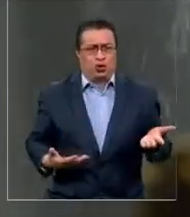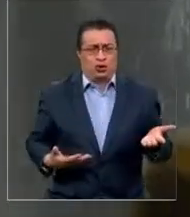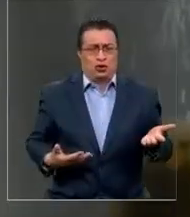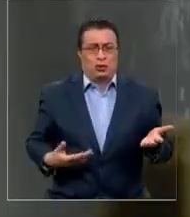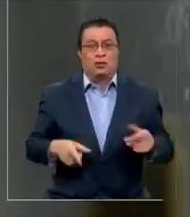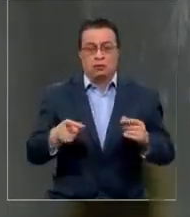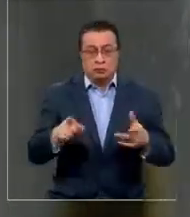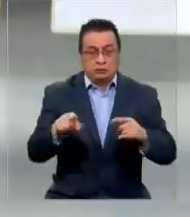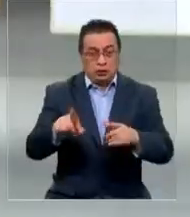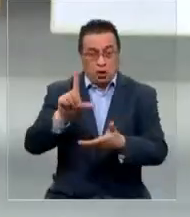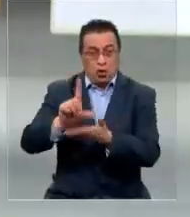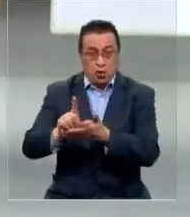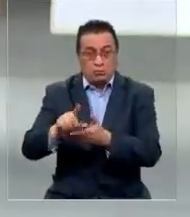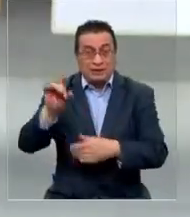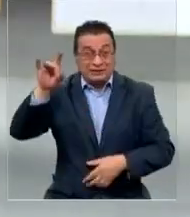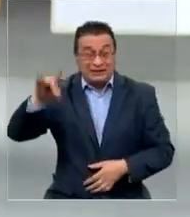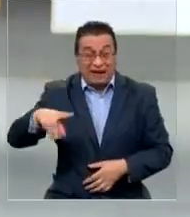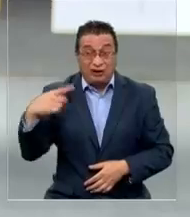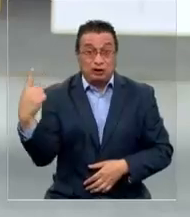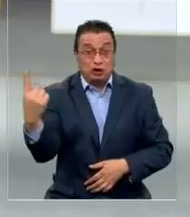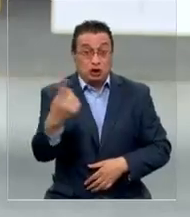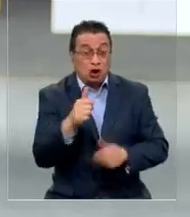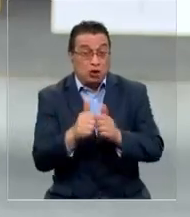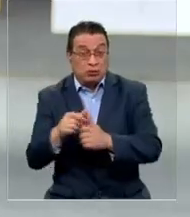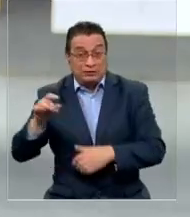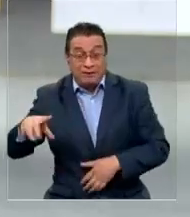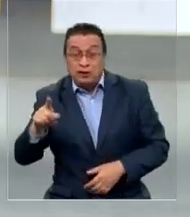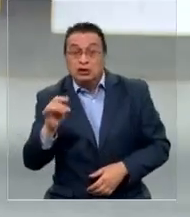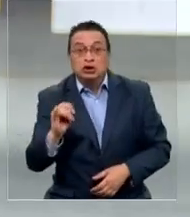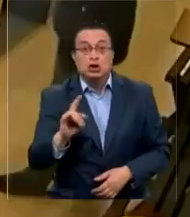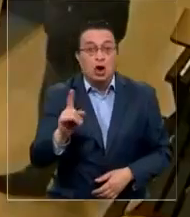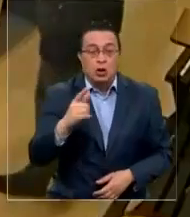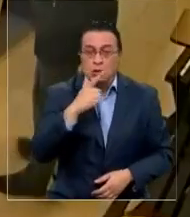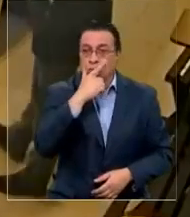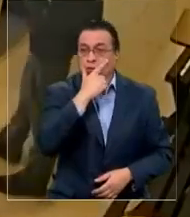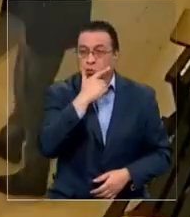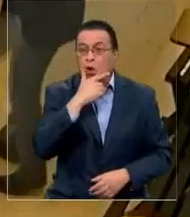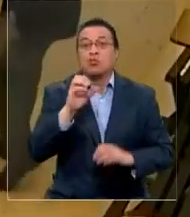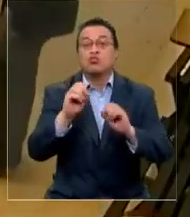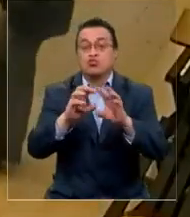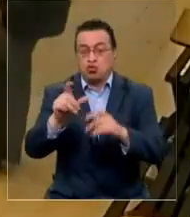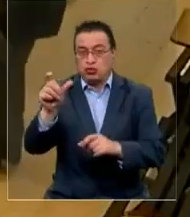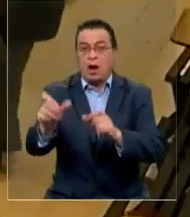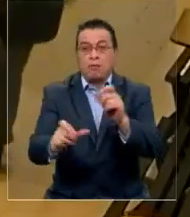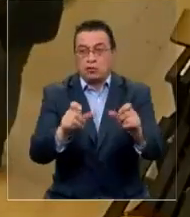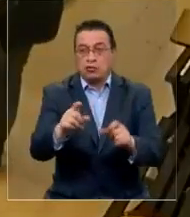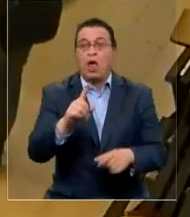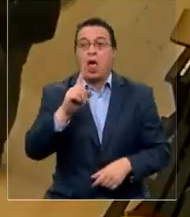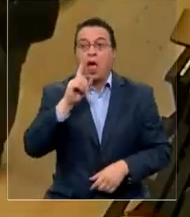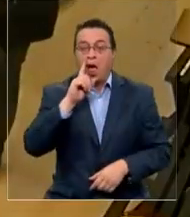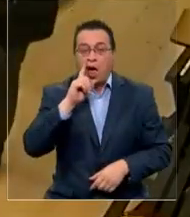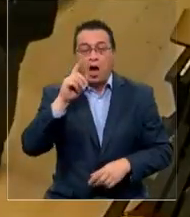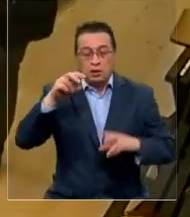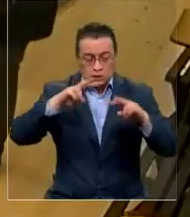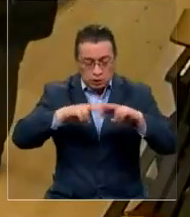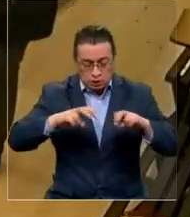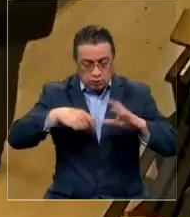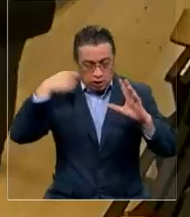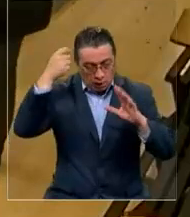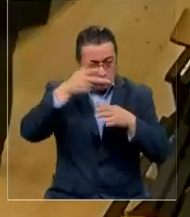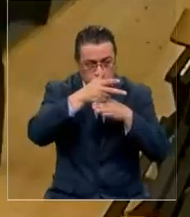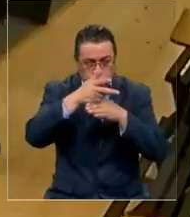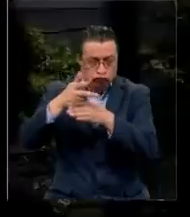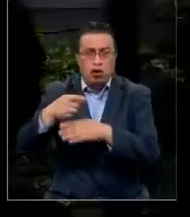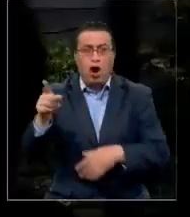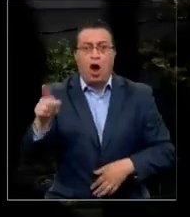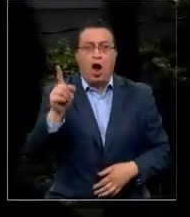duda si en el recinto estaban al tanto de la actitud de este instructor de tiro, considerando que varias personas tenían acceso a revisar las cámaras